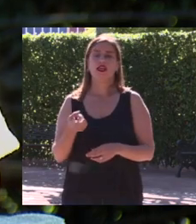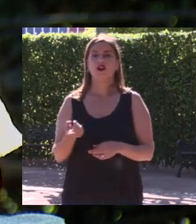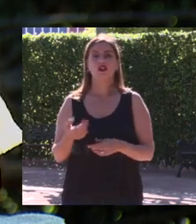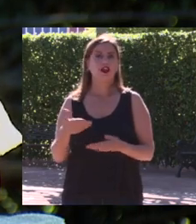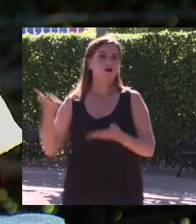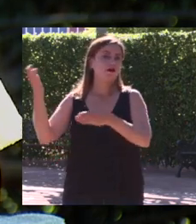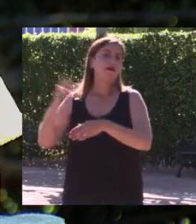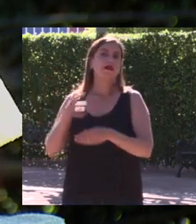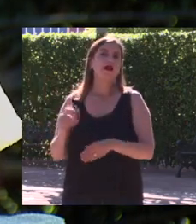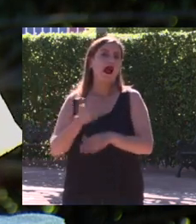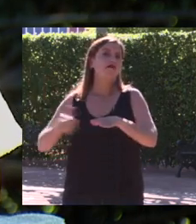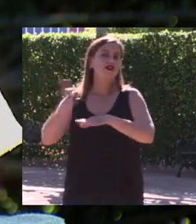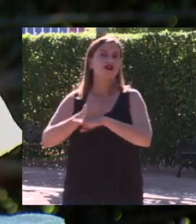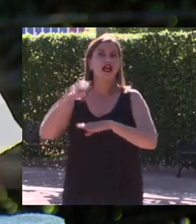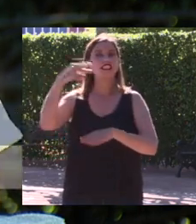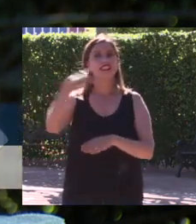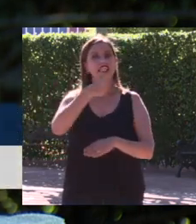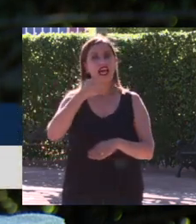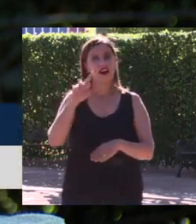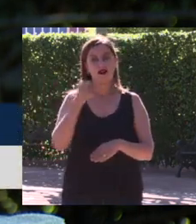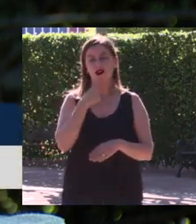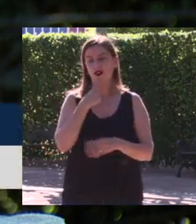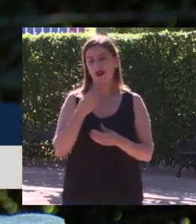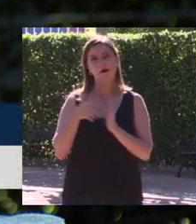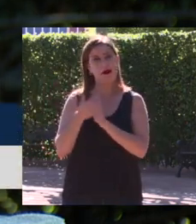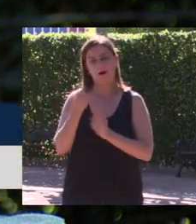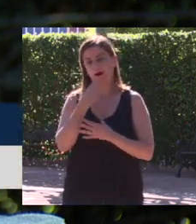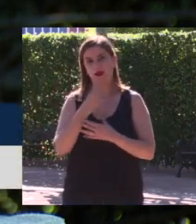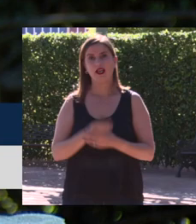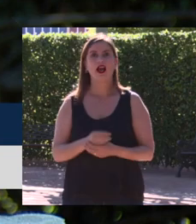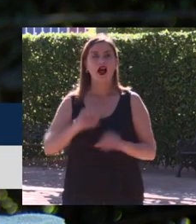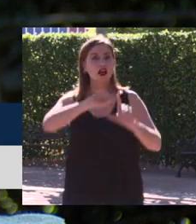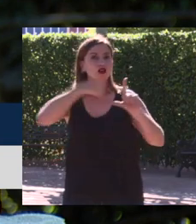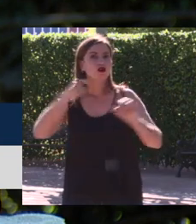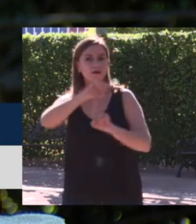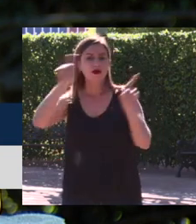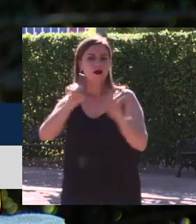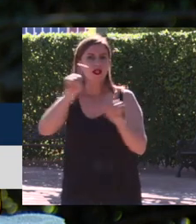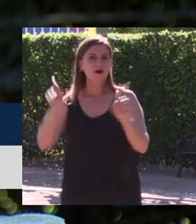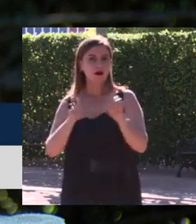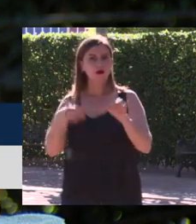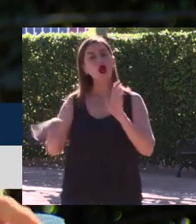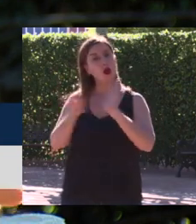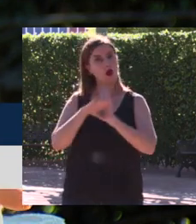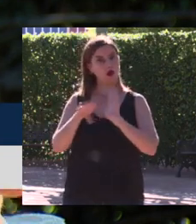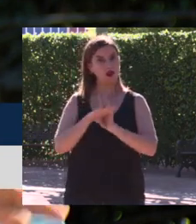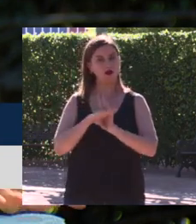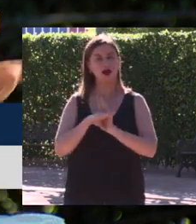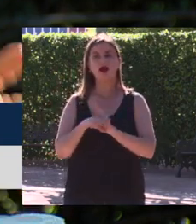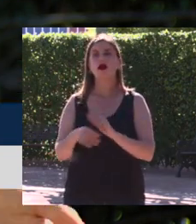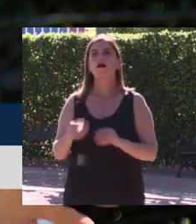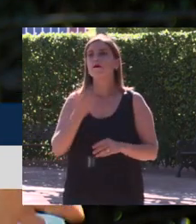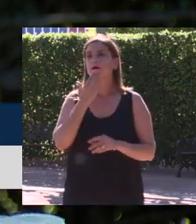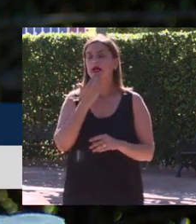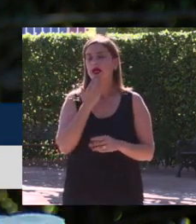Charo nos están llegando ya las primeras preguntas a través del canal de YouTube de la Fundación General de la Universidad de Málaga preguntas